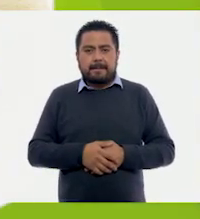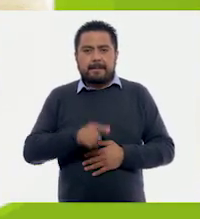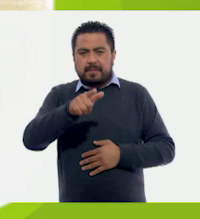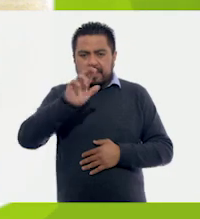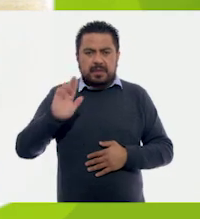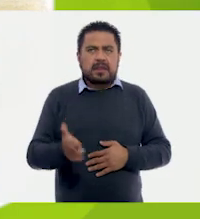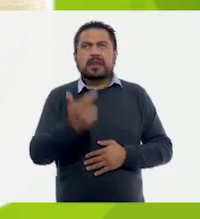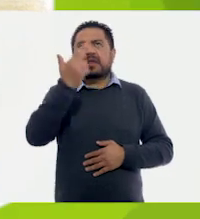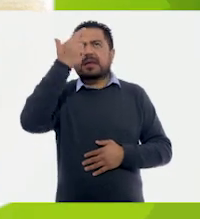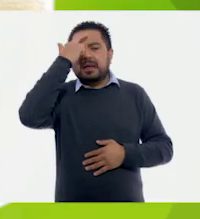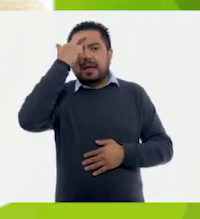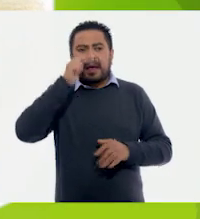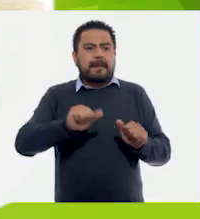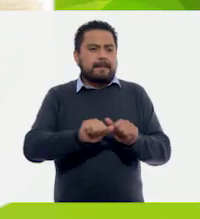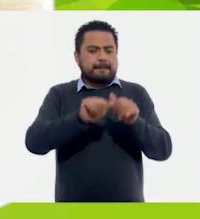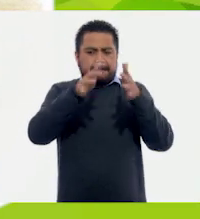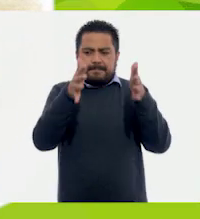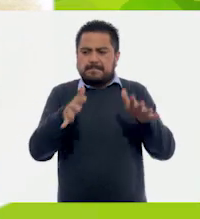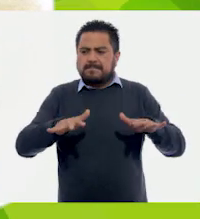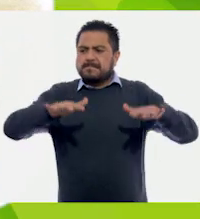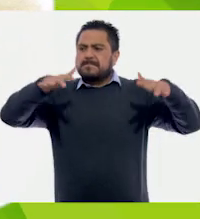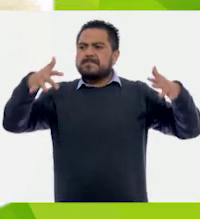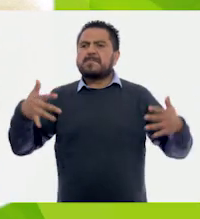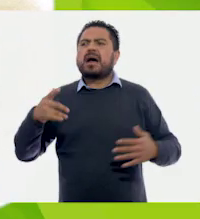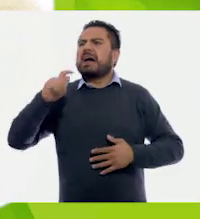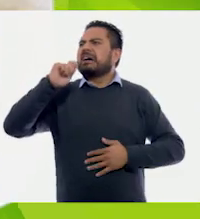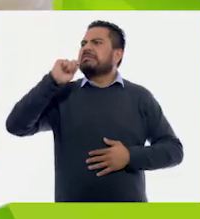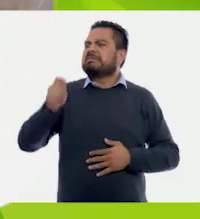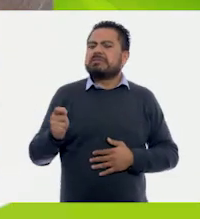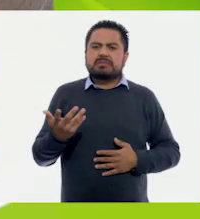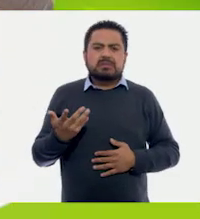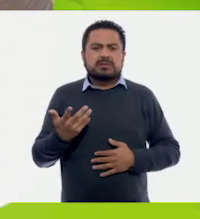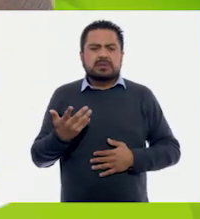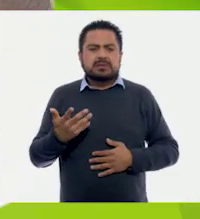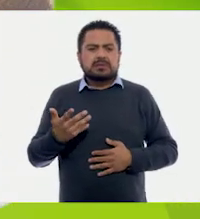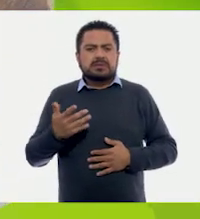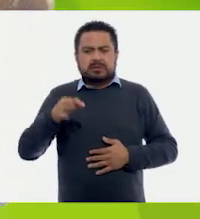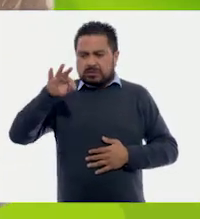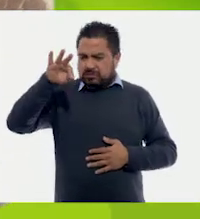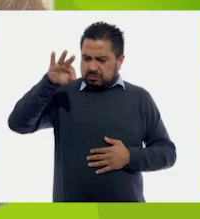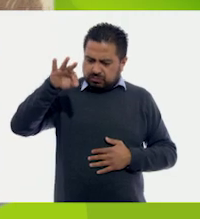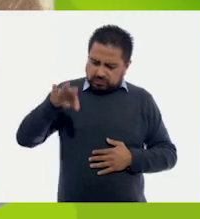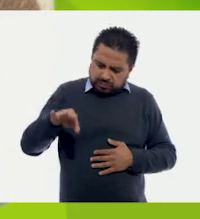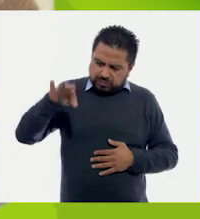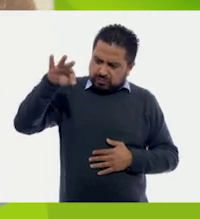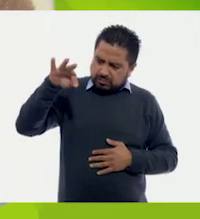¿Recuerda el mar que una vez fue una gota?